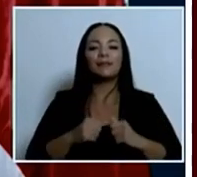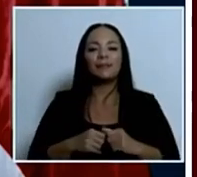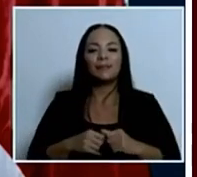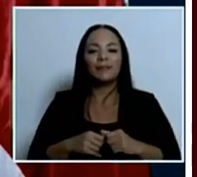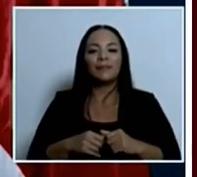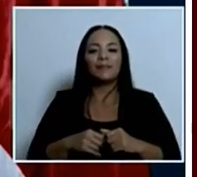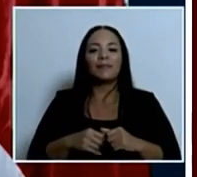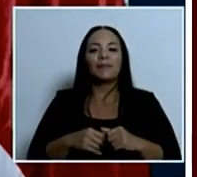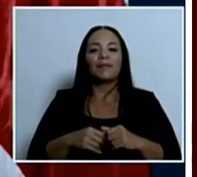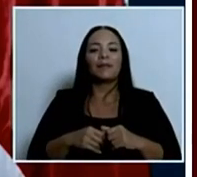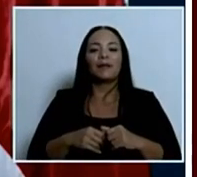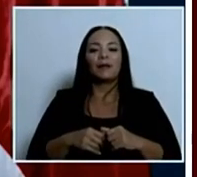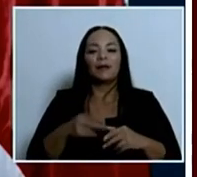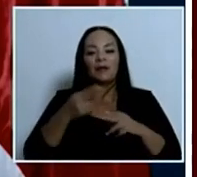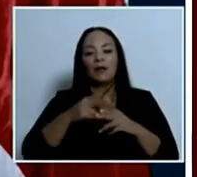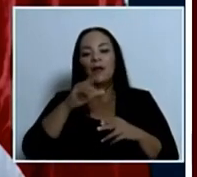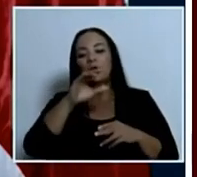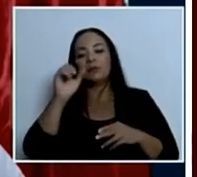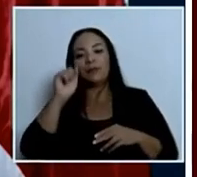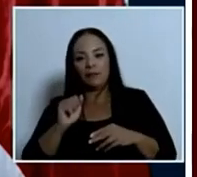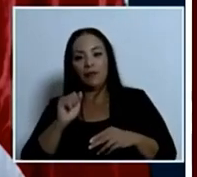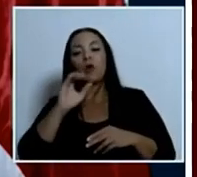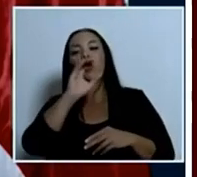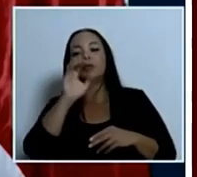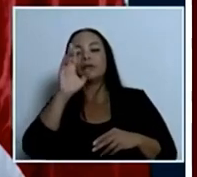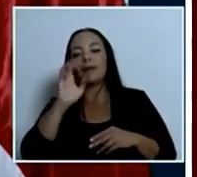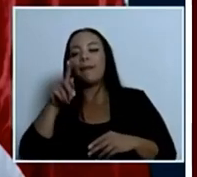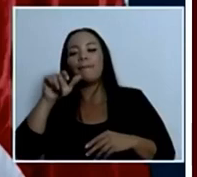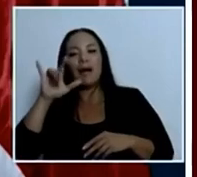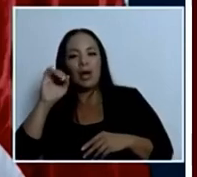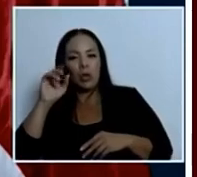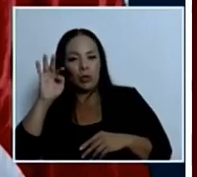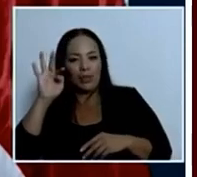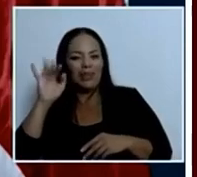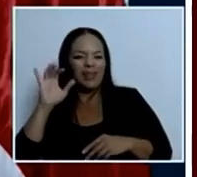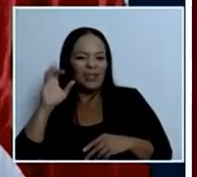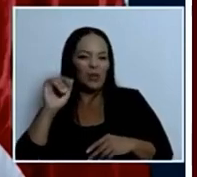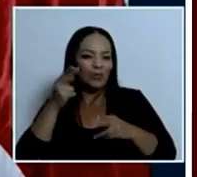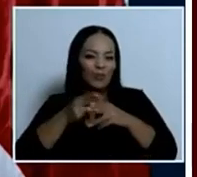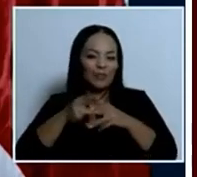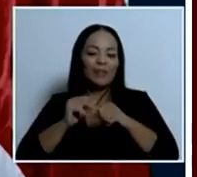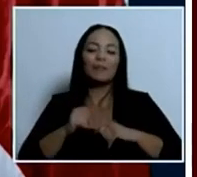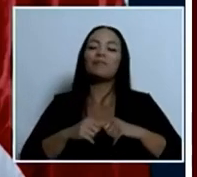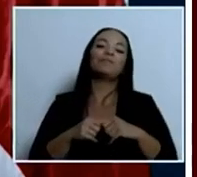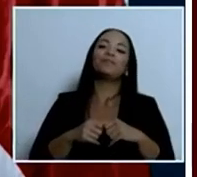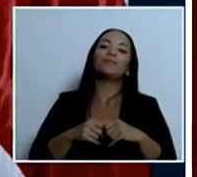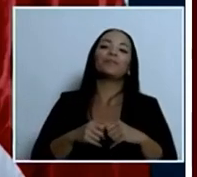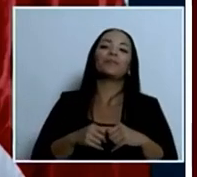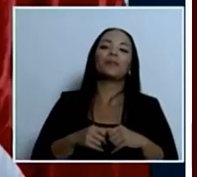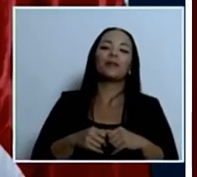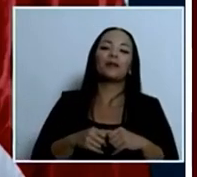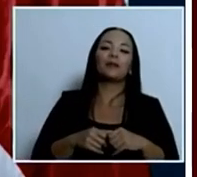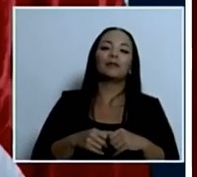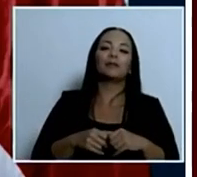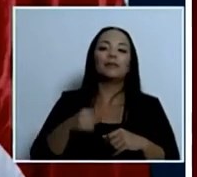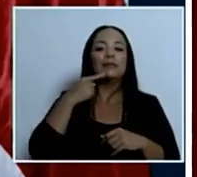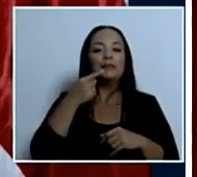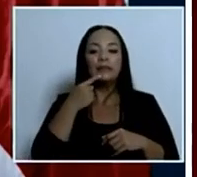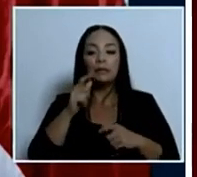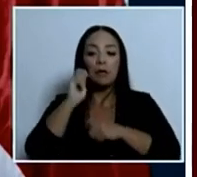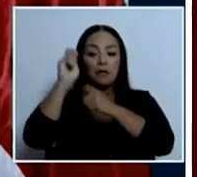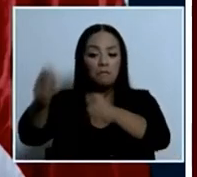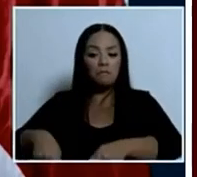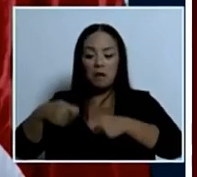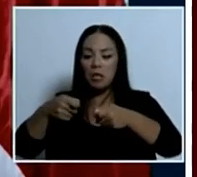Costa Rican Stick palotico para decirlo de alguna manera de las redes que aparentemente no daña el fondo del mar y